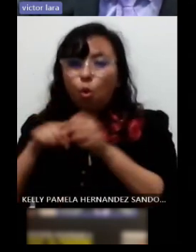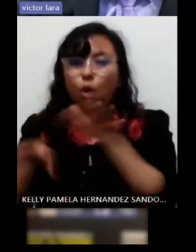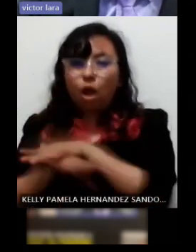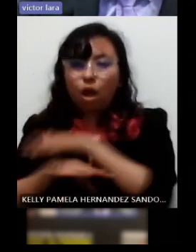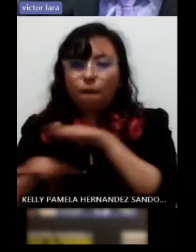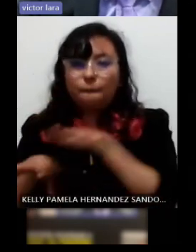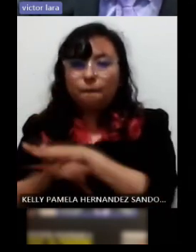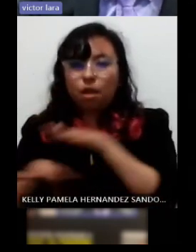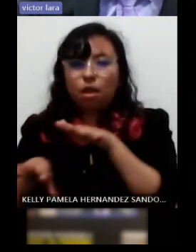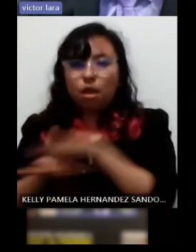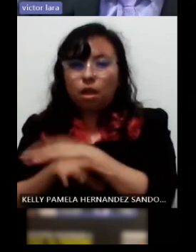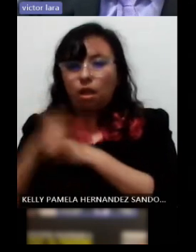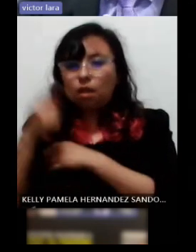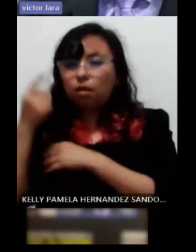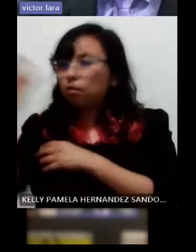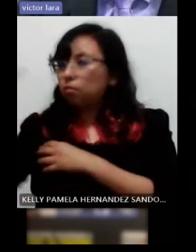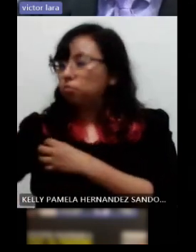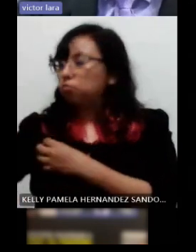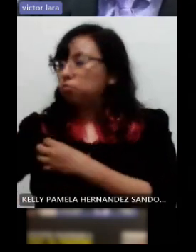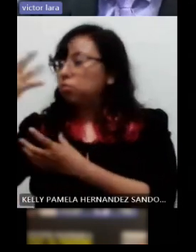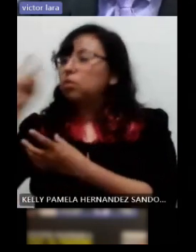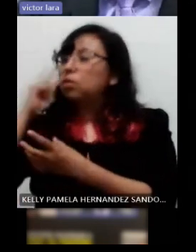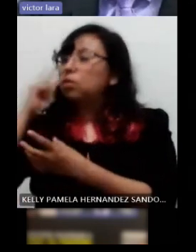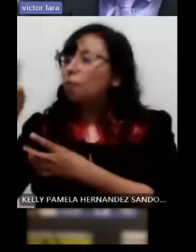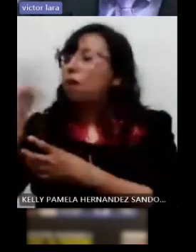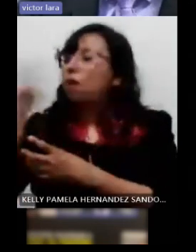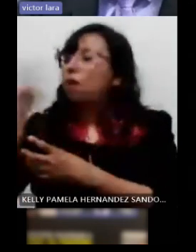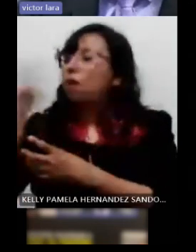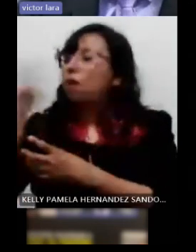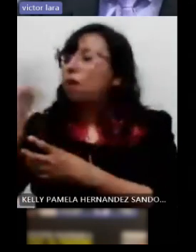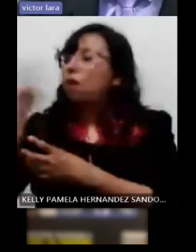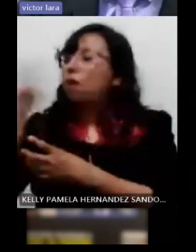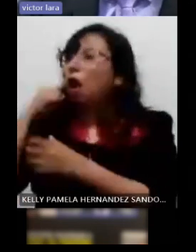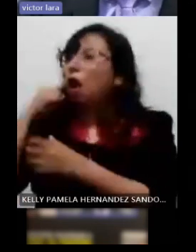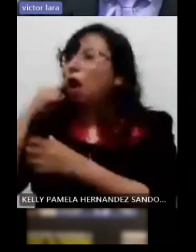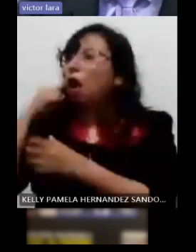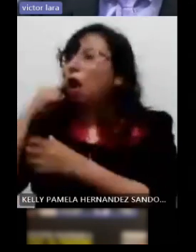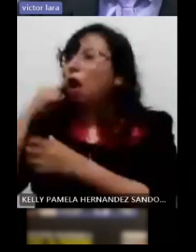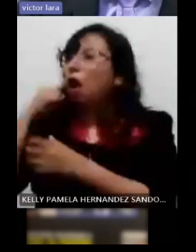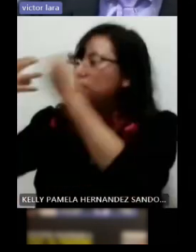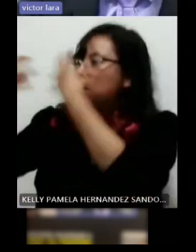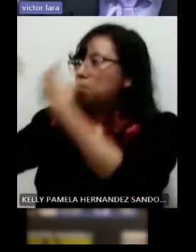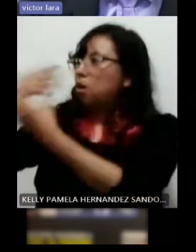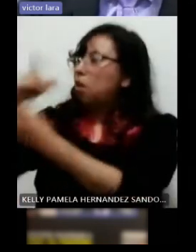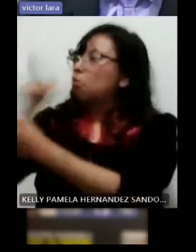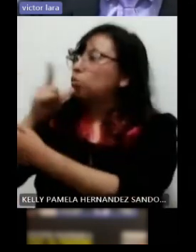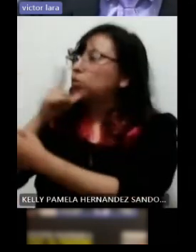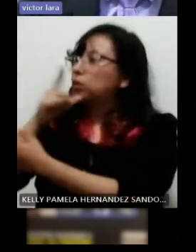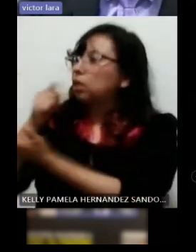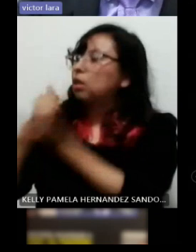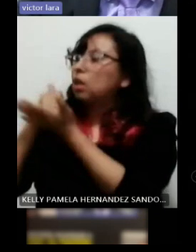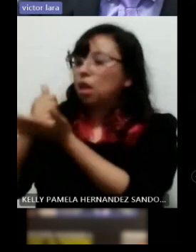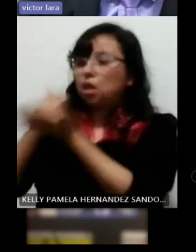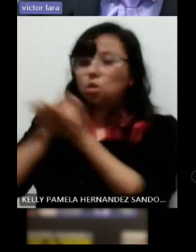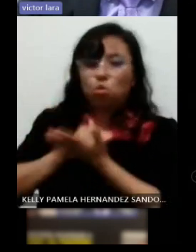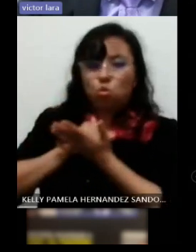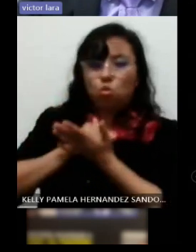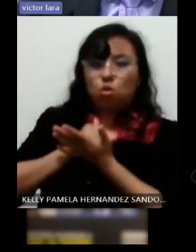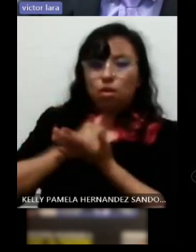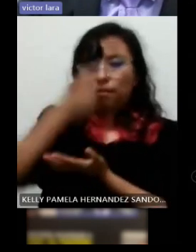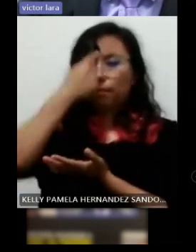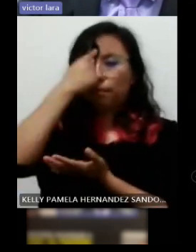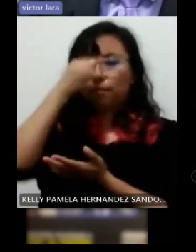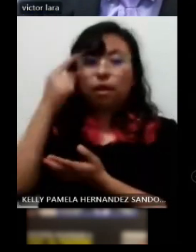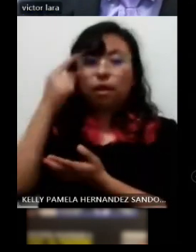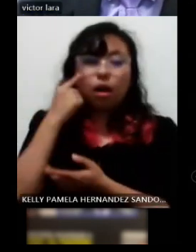que estos objetos disimiles puedan aportar la estimulación visual en lo que hago la exploración de sus